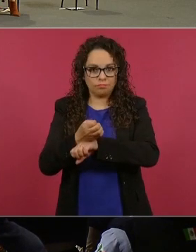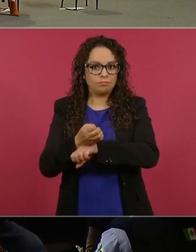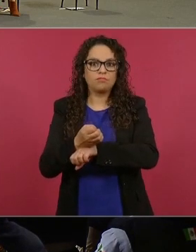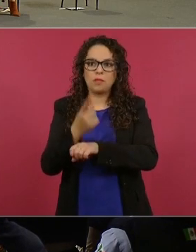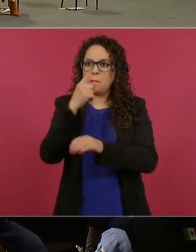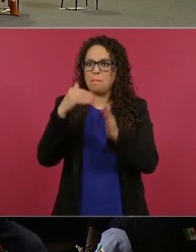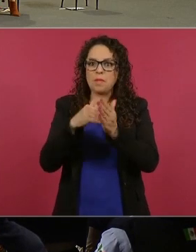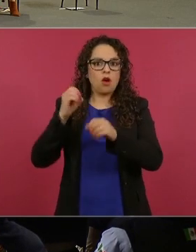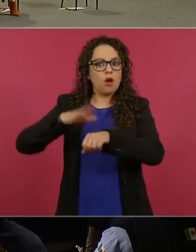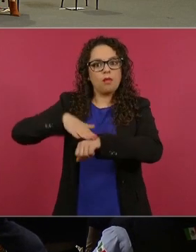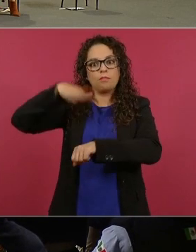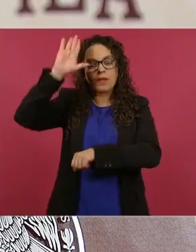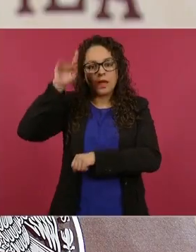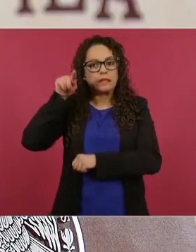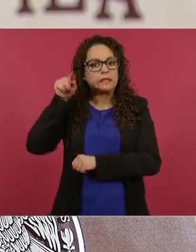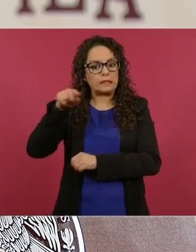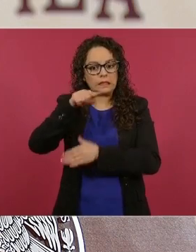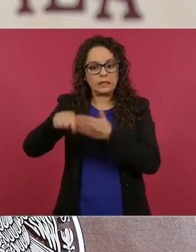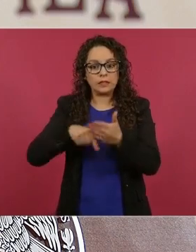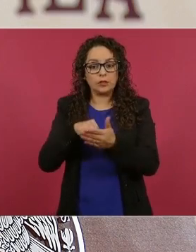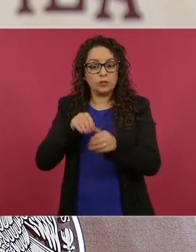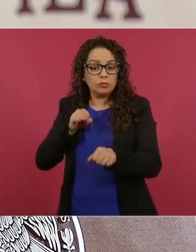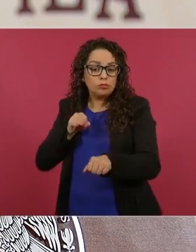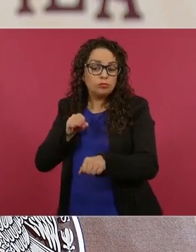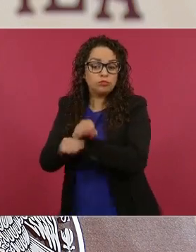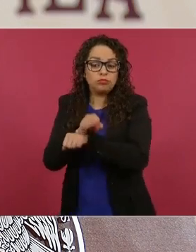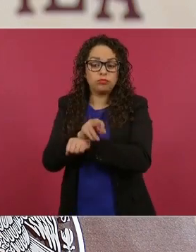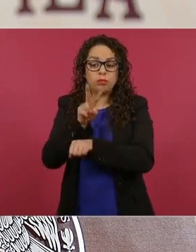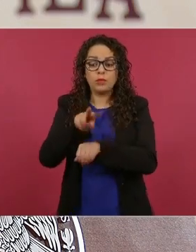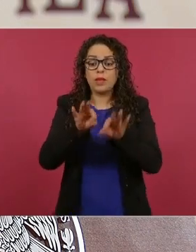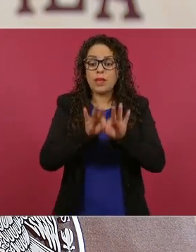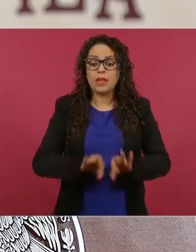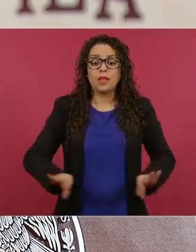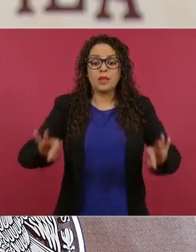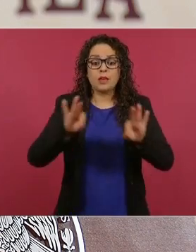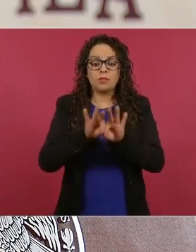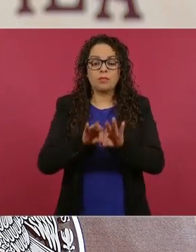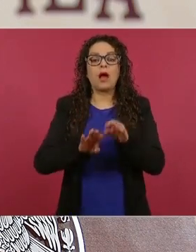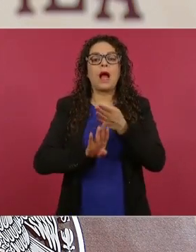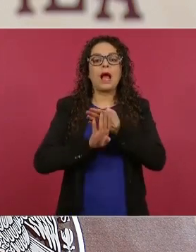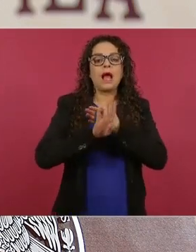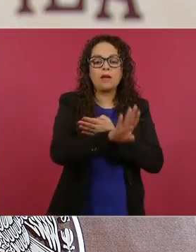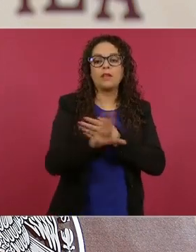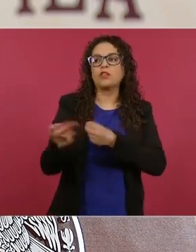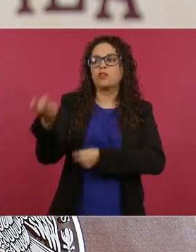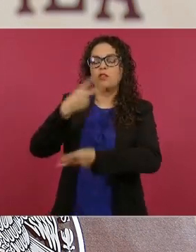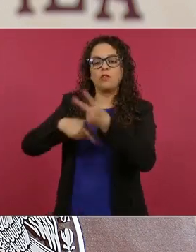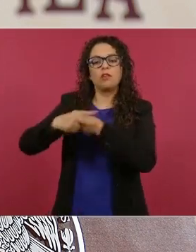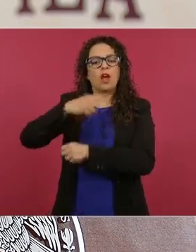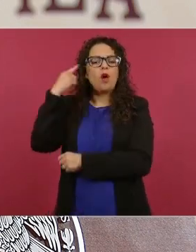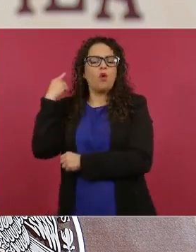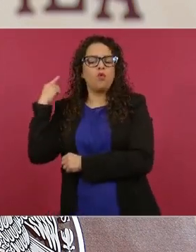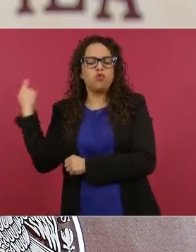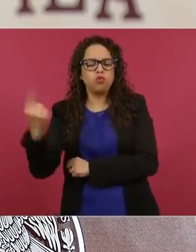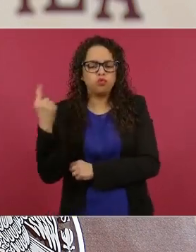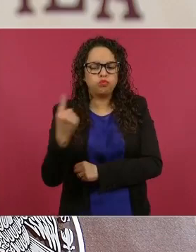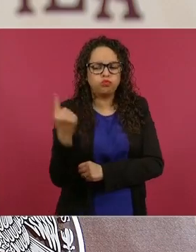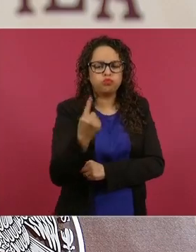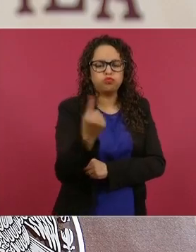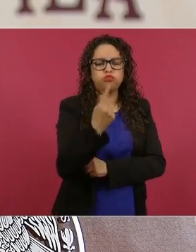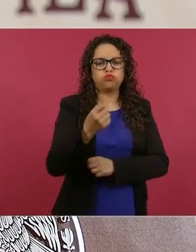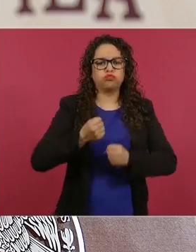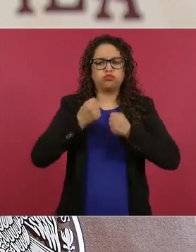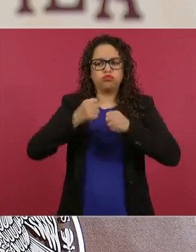toda la protección de los manglares de Puerto Morelos. Toda esa zona es muy importante porque previene huracanes, ciclones, todo esto lo previene